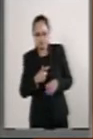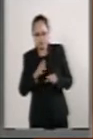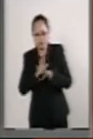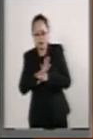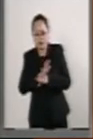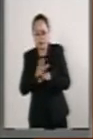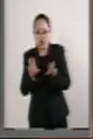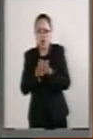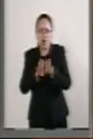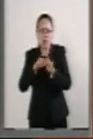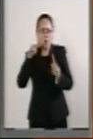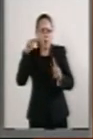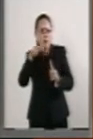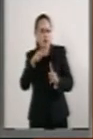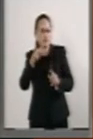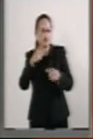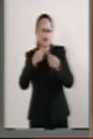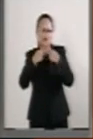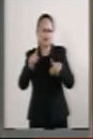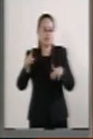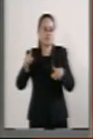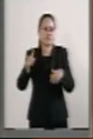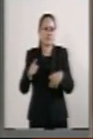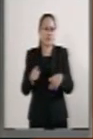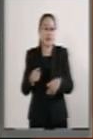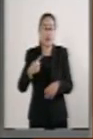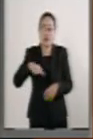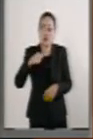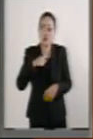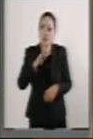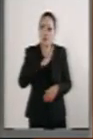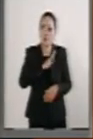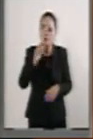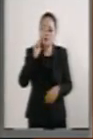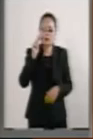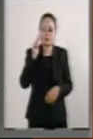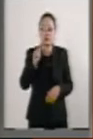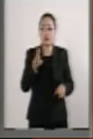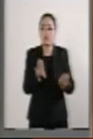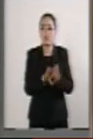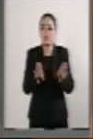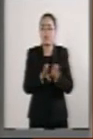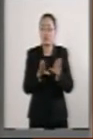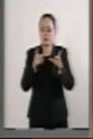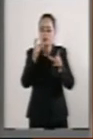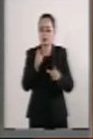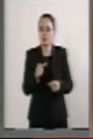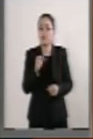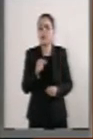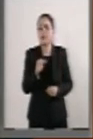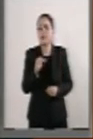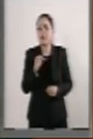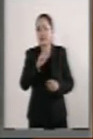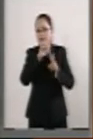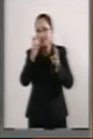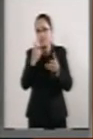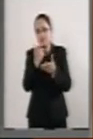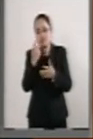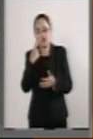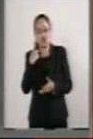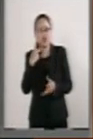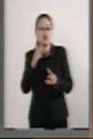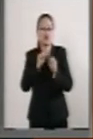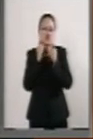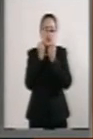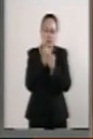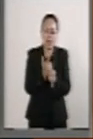en cómo vemos las cosas, en cómo vemos los hechos políticos, sociales, económicos. Ha influido en